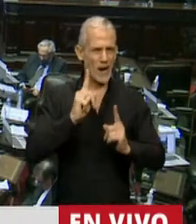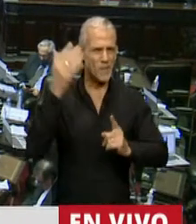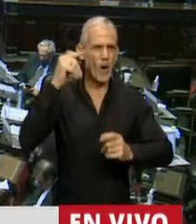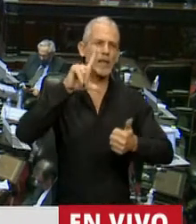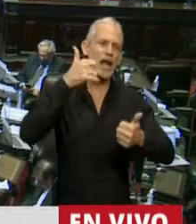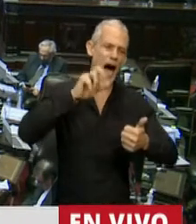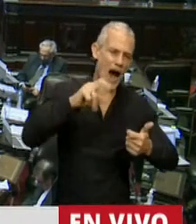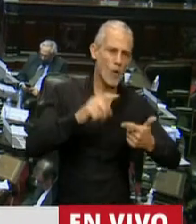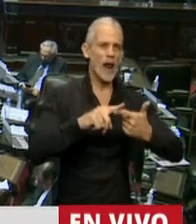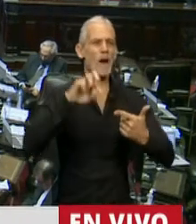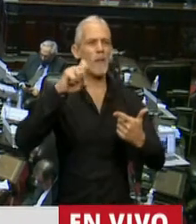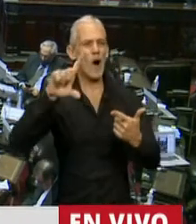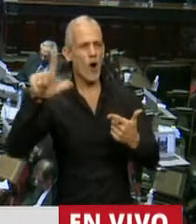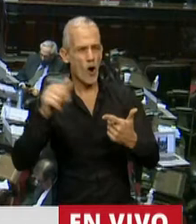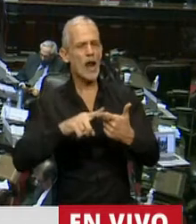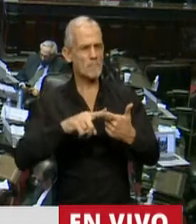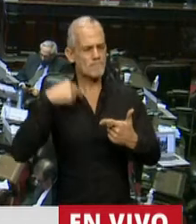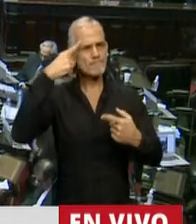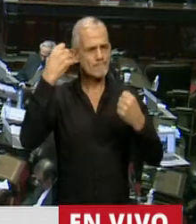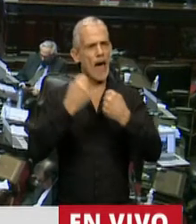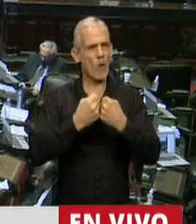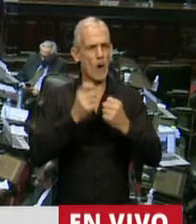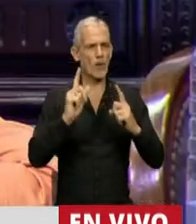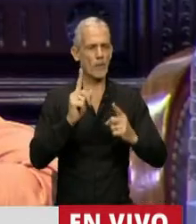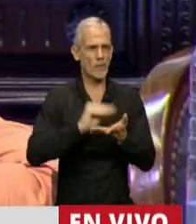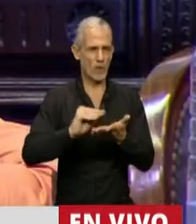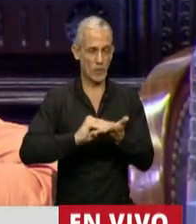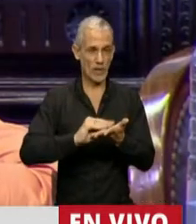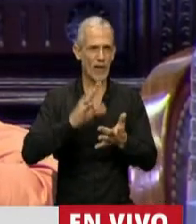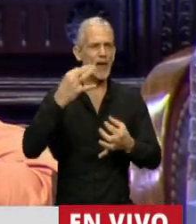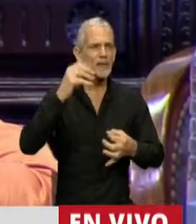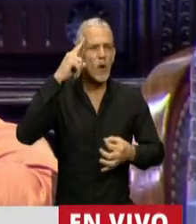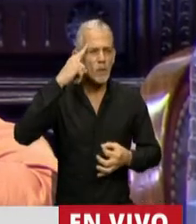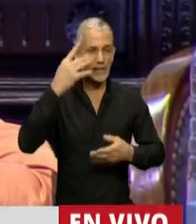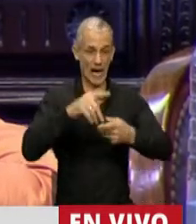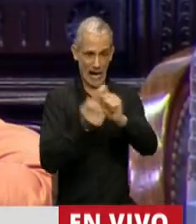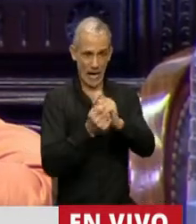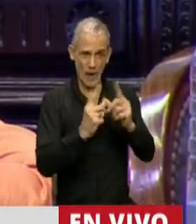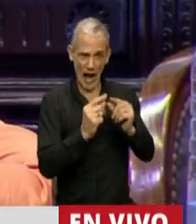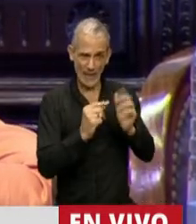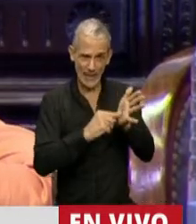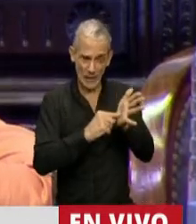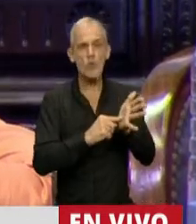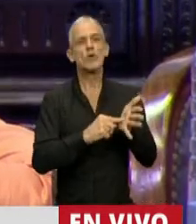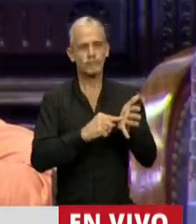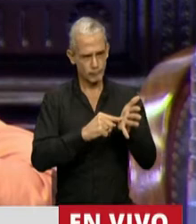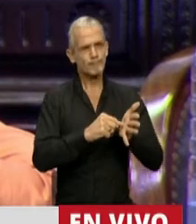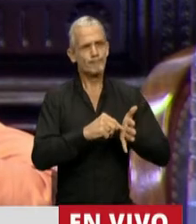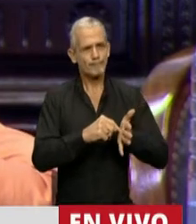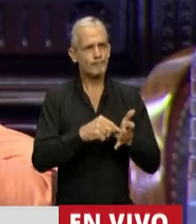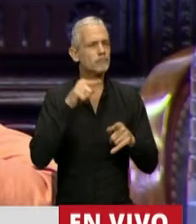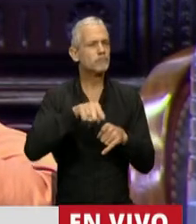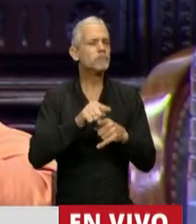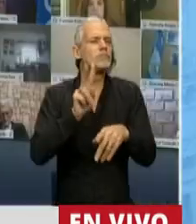por Laura, por Paola. Me parece que lo que hay que pensar es que la modificación de este artículo viene a trabajar en clave